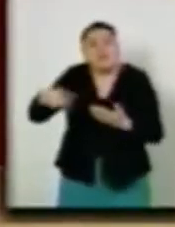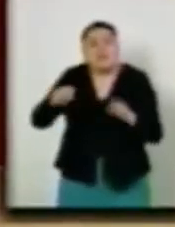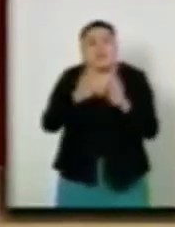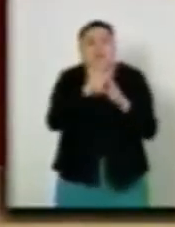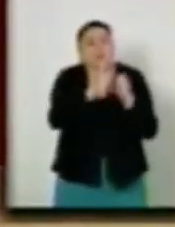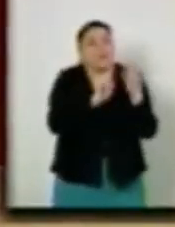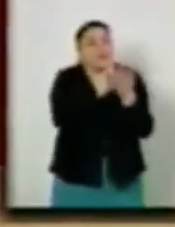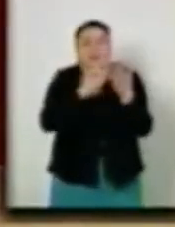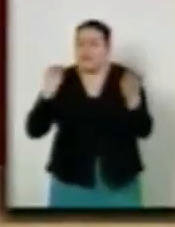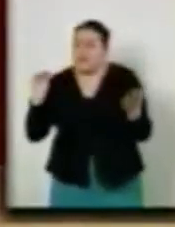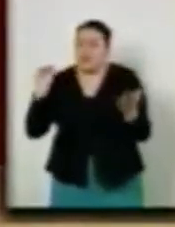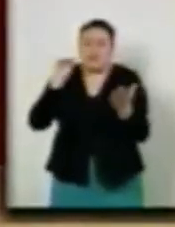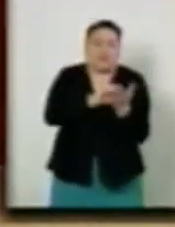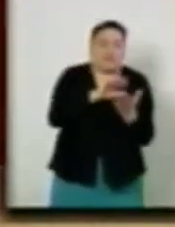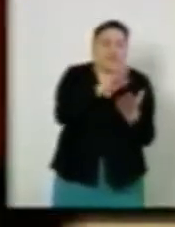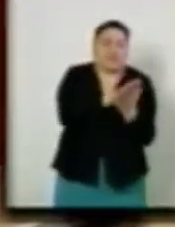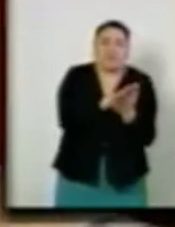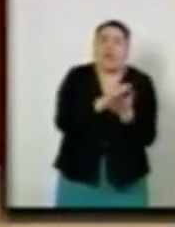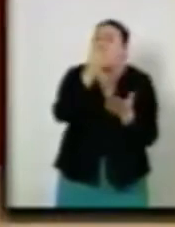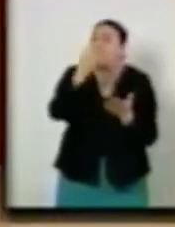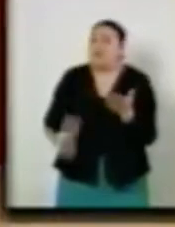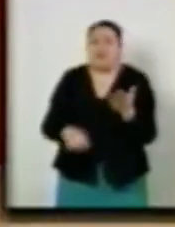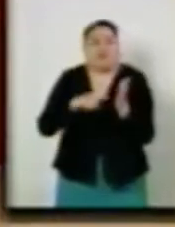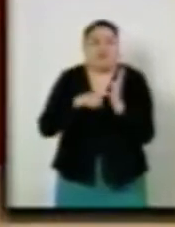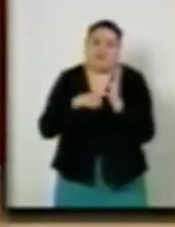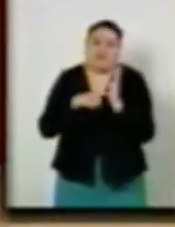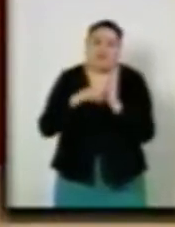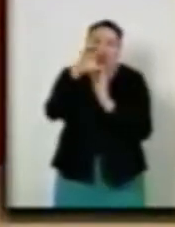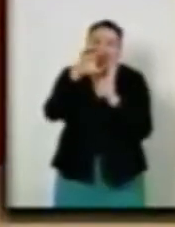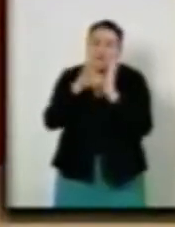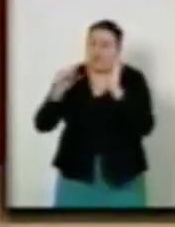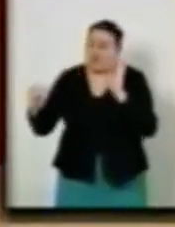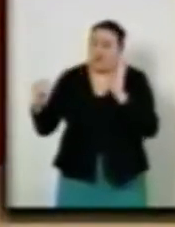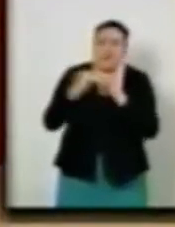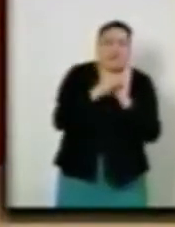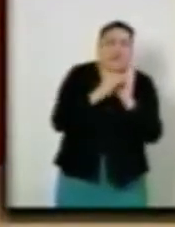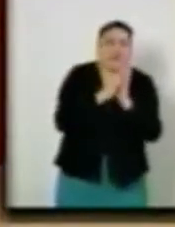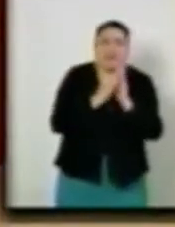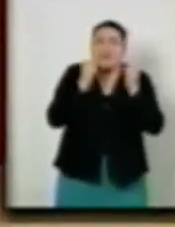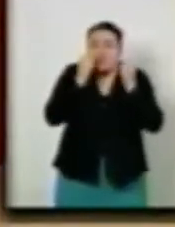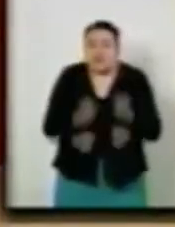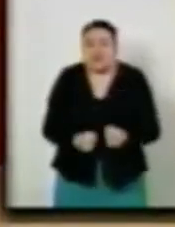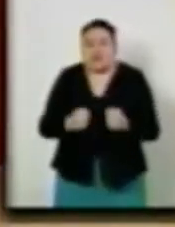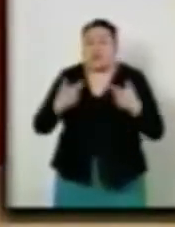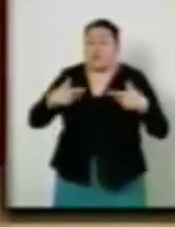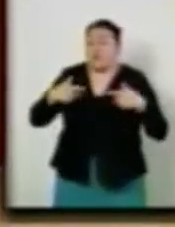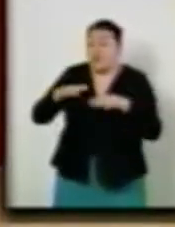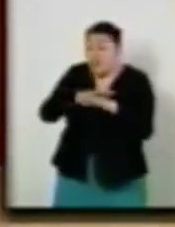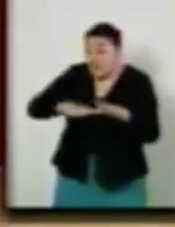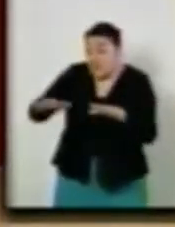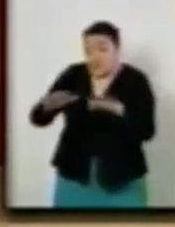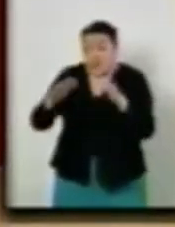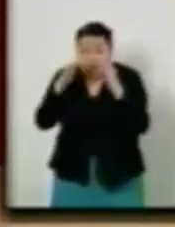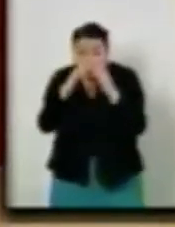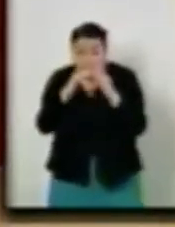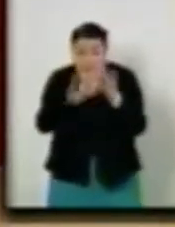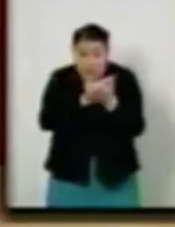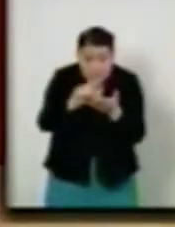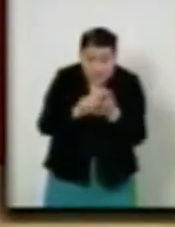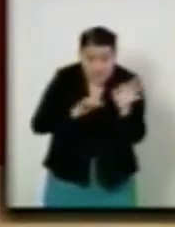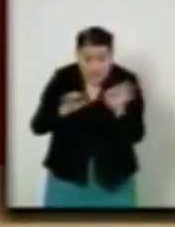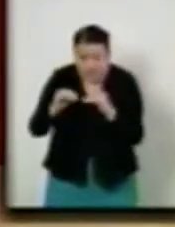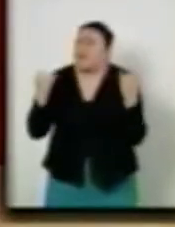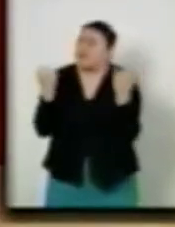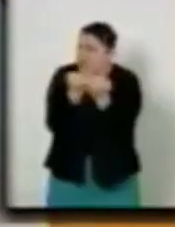debe estar contenida en la garantía de los derechos constitucionales y para que ese sector de trabajadores no puede ser una